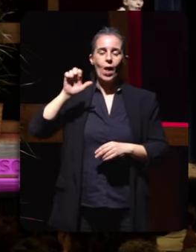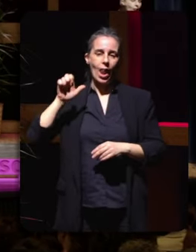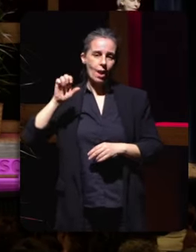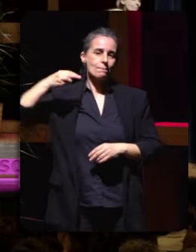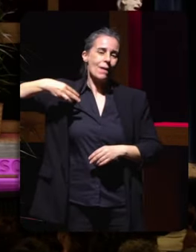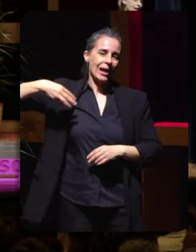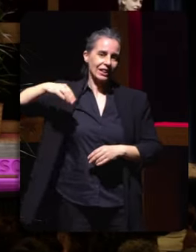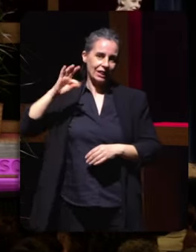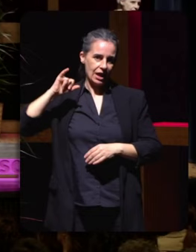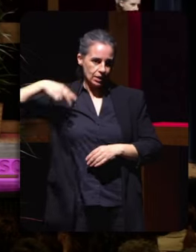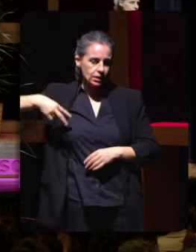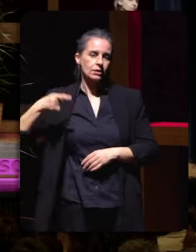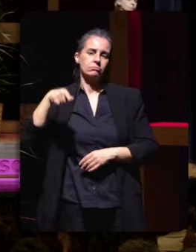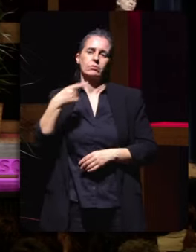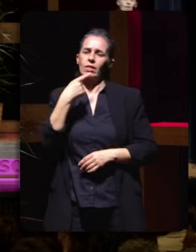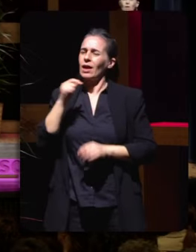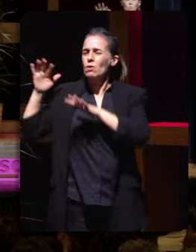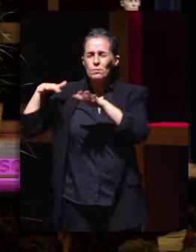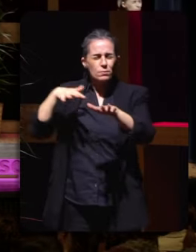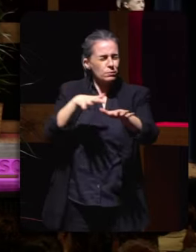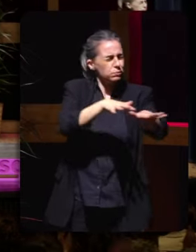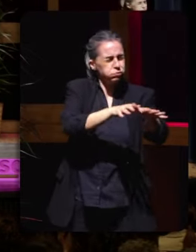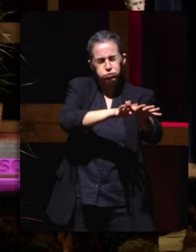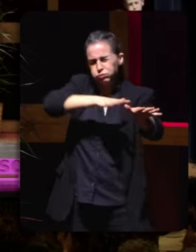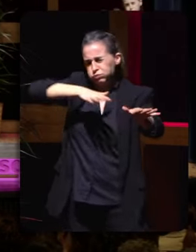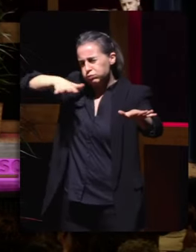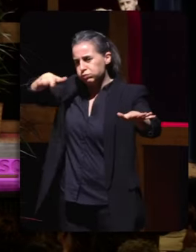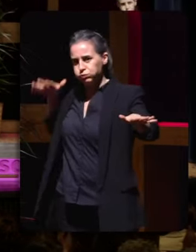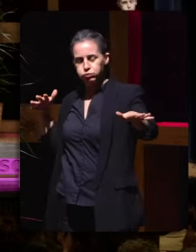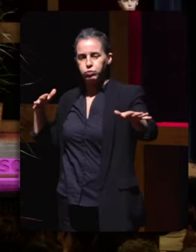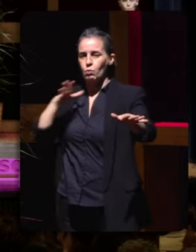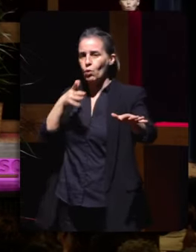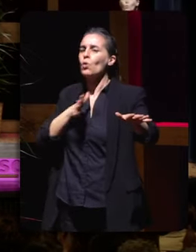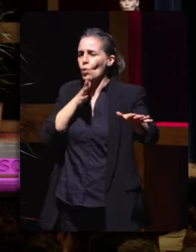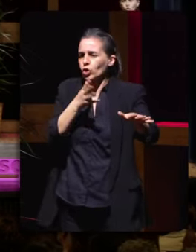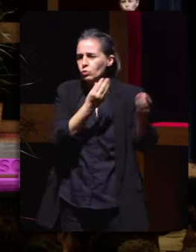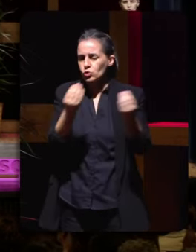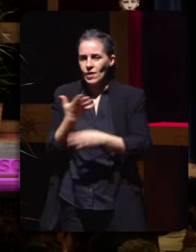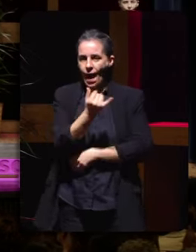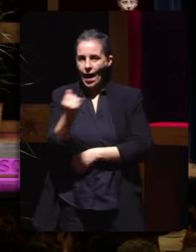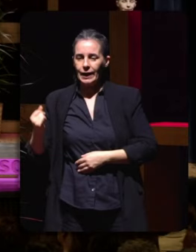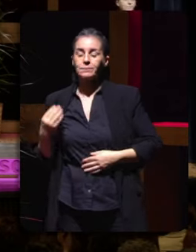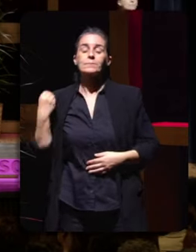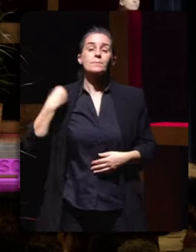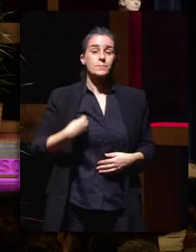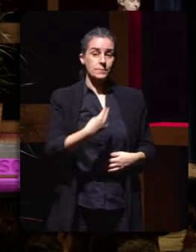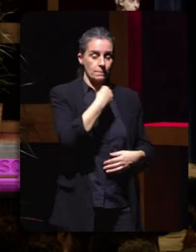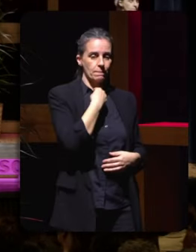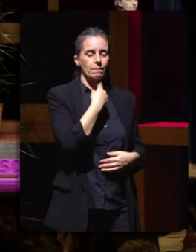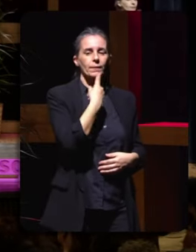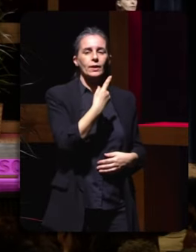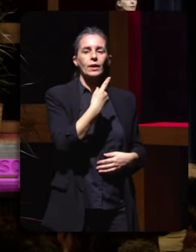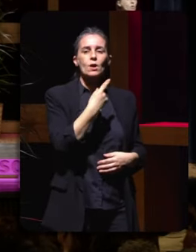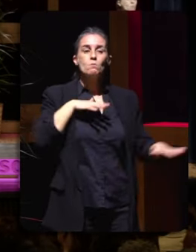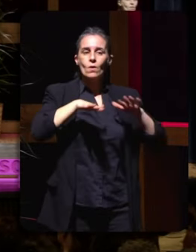a manifestación máis multitudinaria que se lembra porque di non faltan motivos para saira rúa. Probablemente é esa a movilización máis